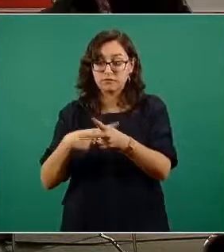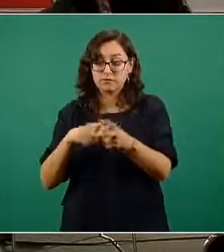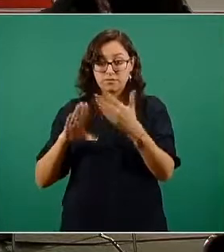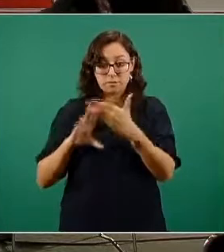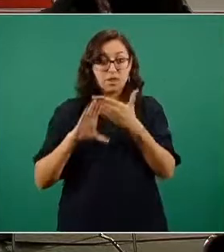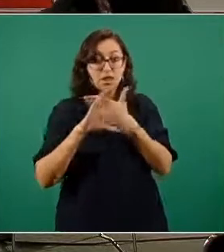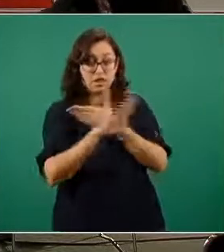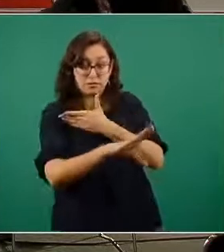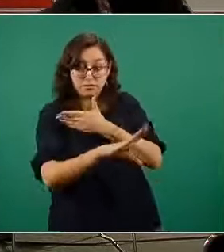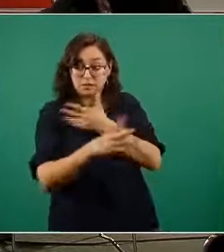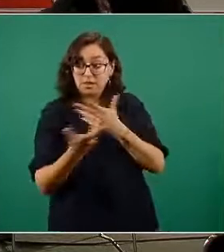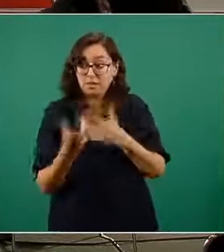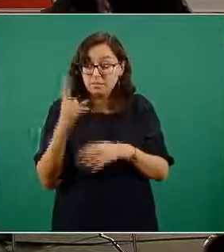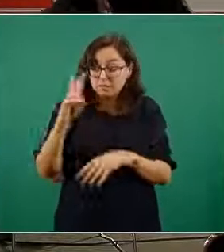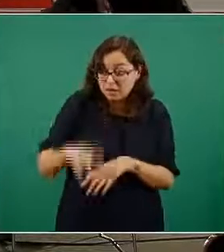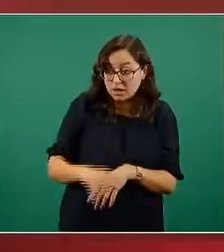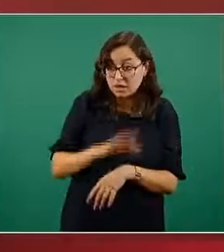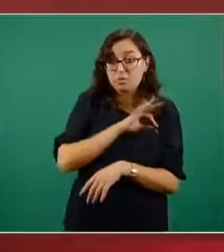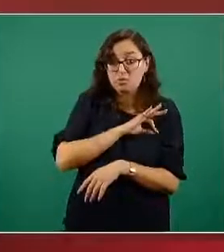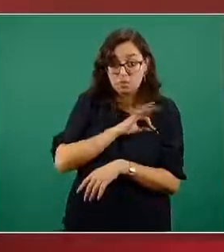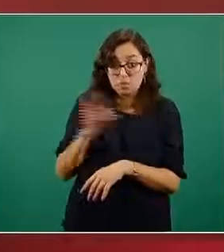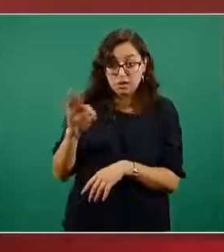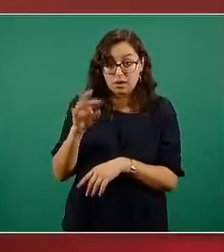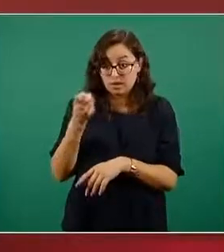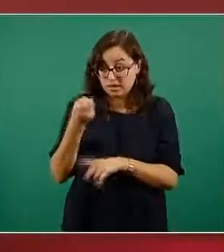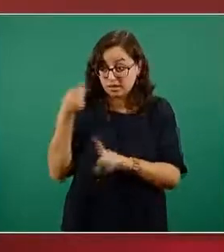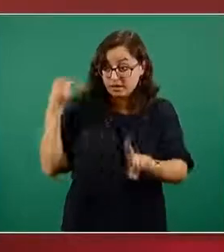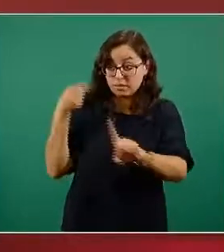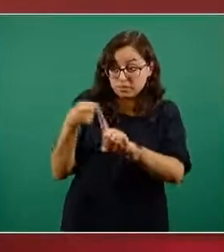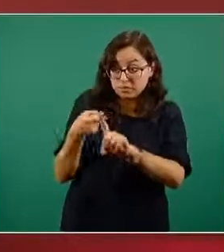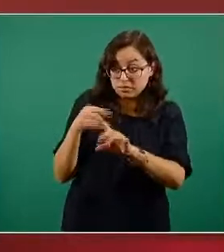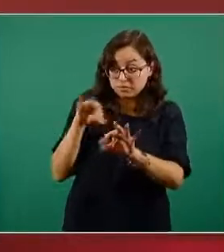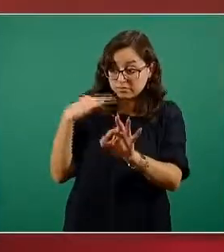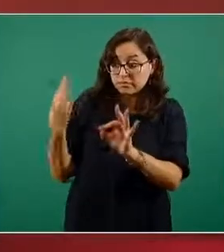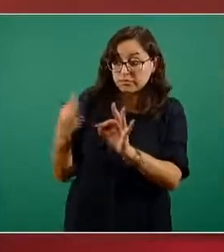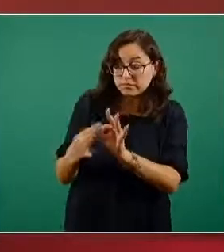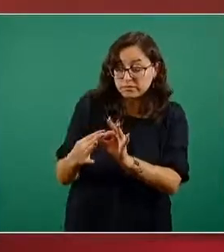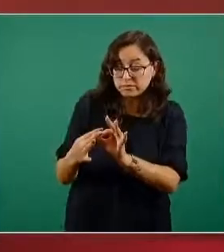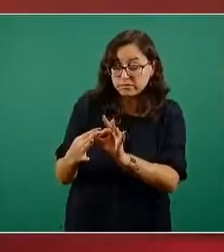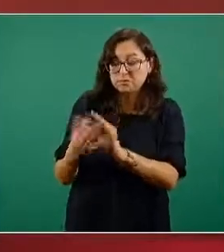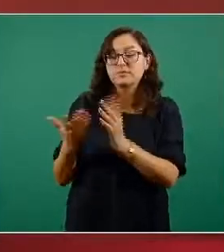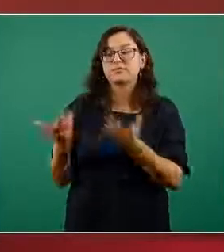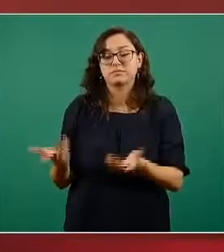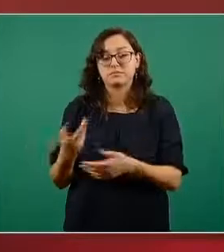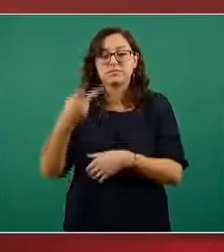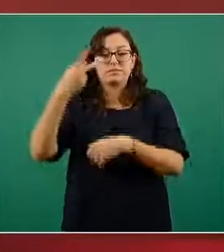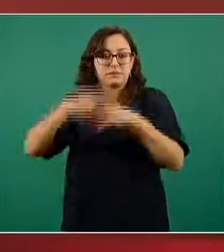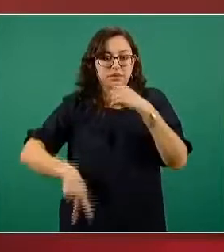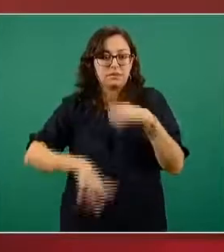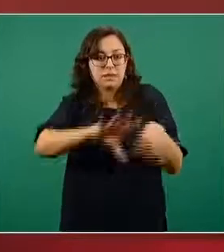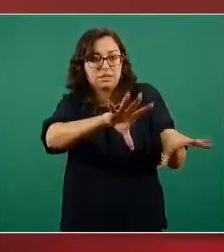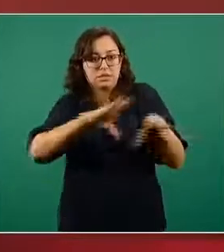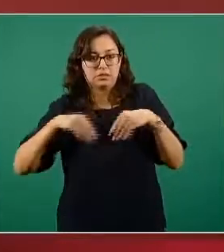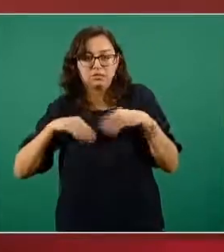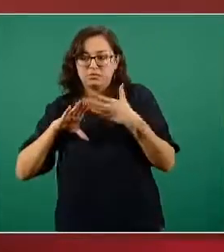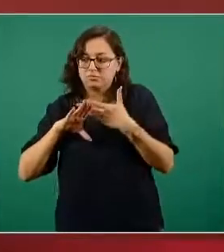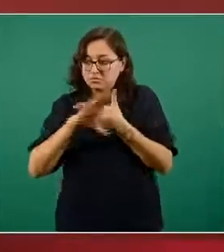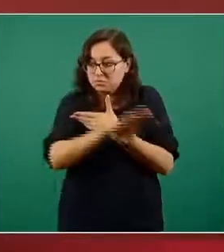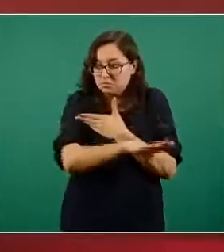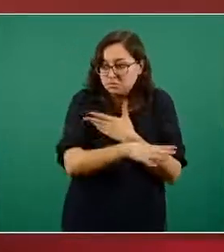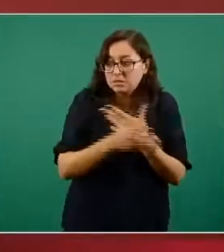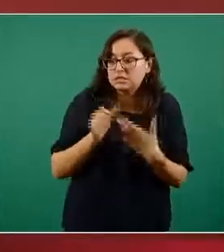capacidad del producto de lograr el objetivo que se pretende en este caso disminuir el riesgo de COVID-19